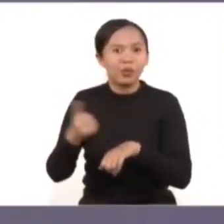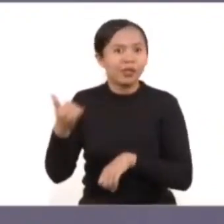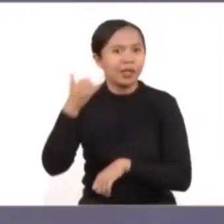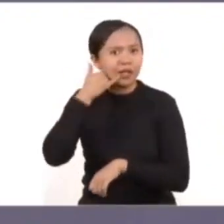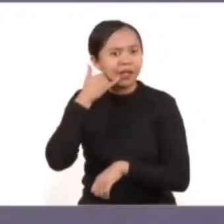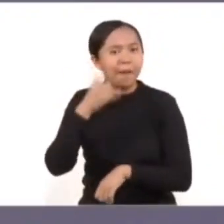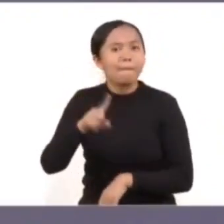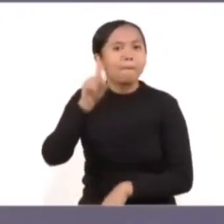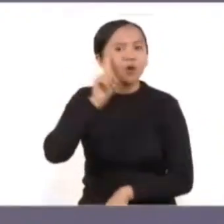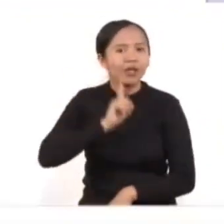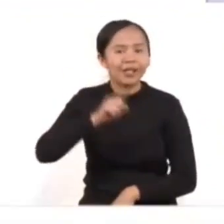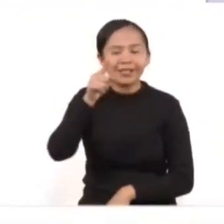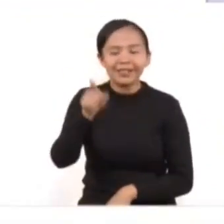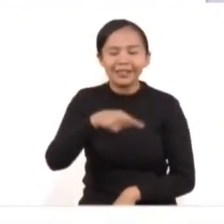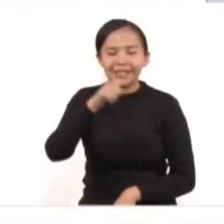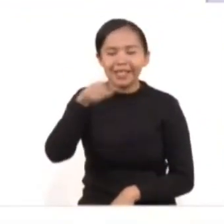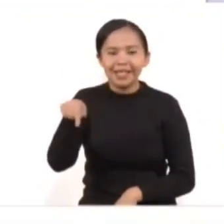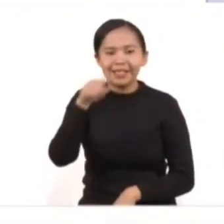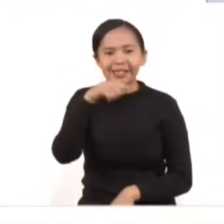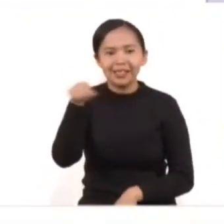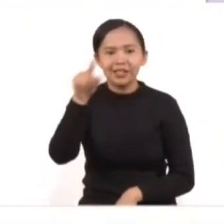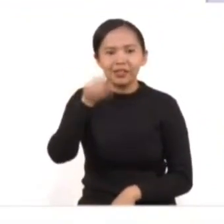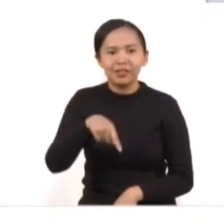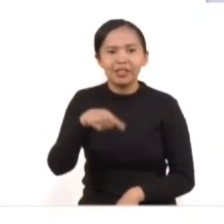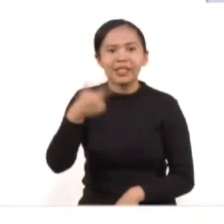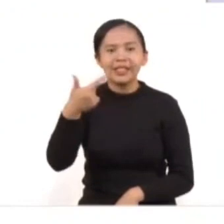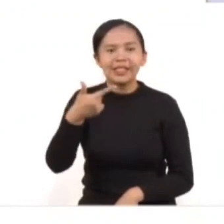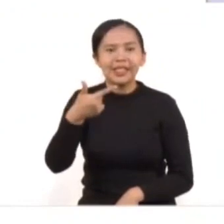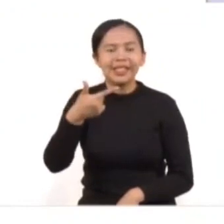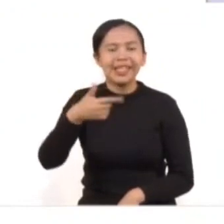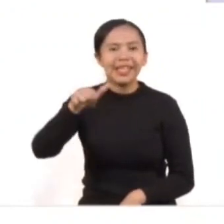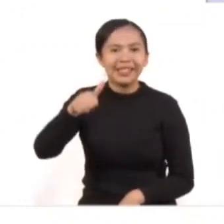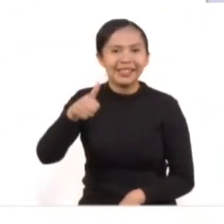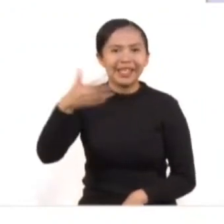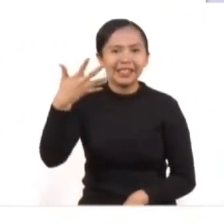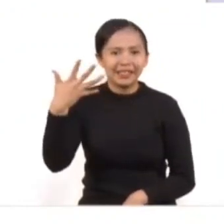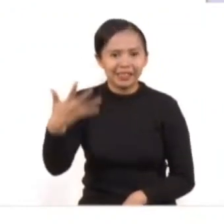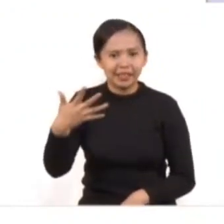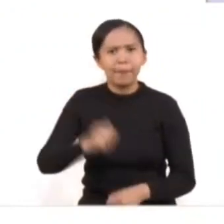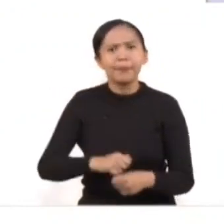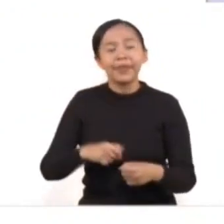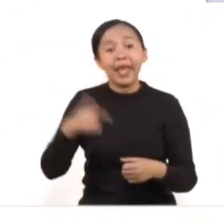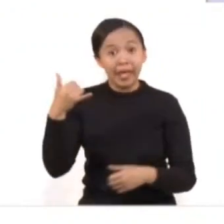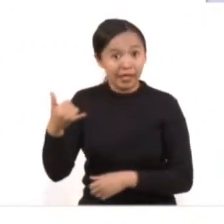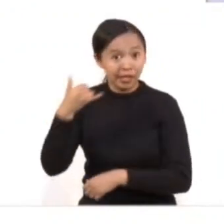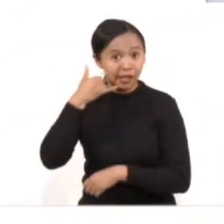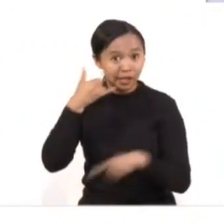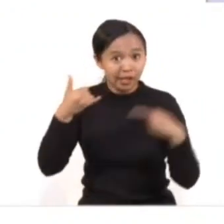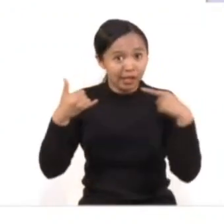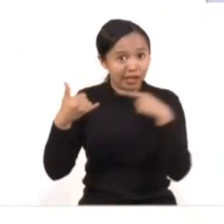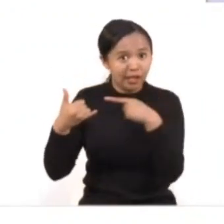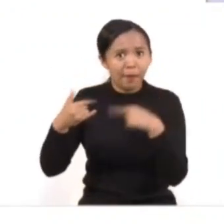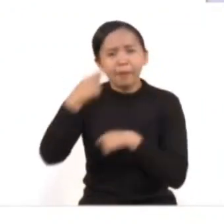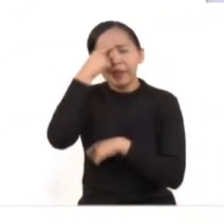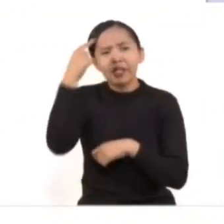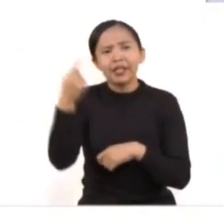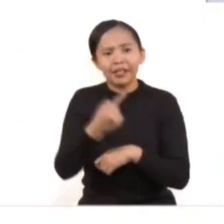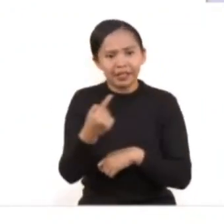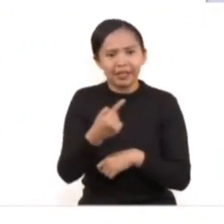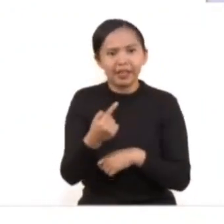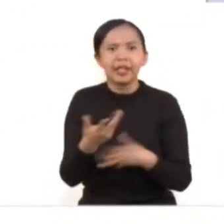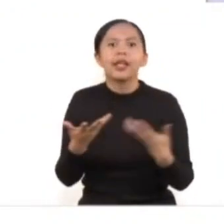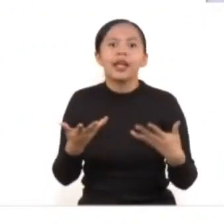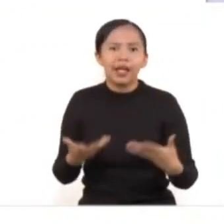asterisco 765. Esta línea despliega un protocolo de atención que coordina la